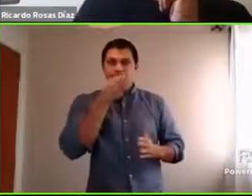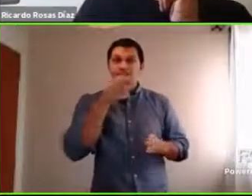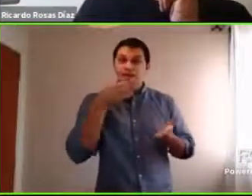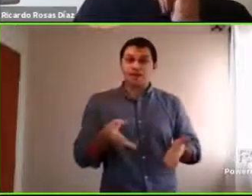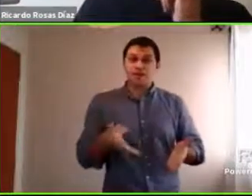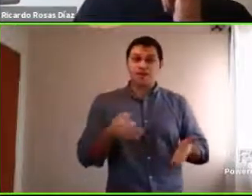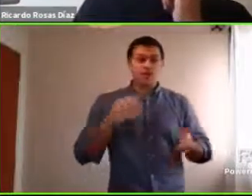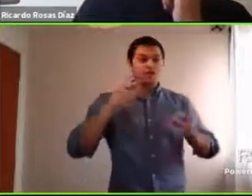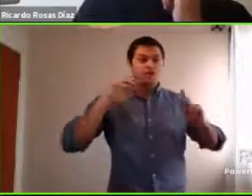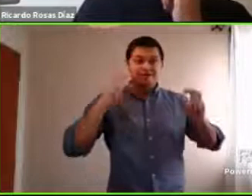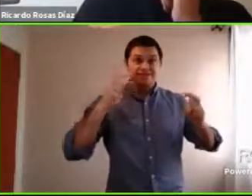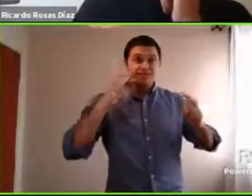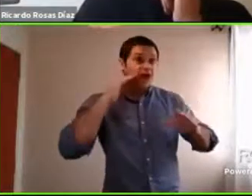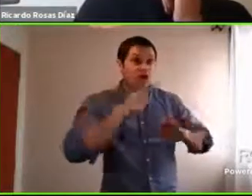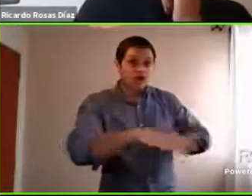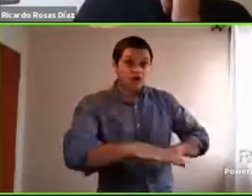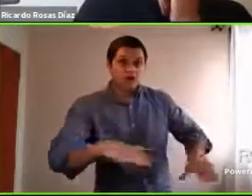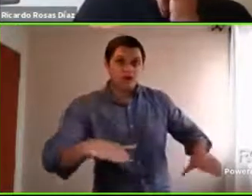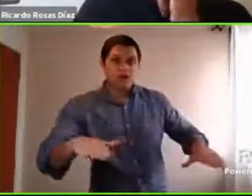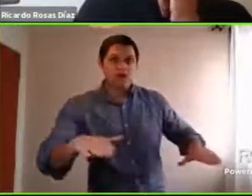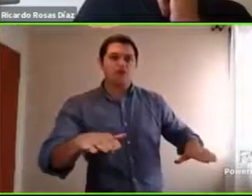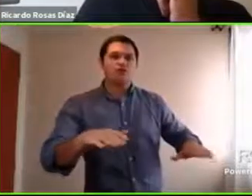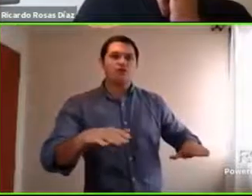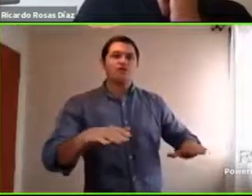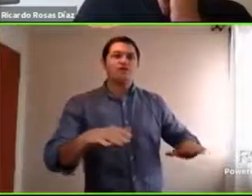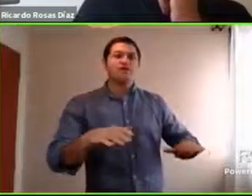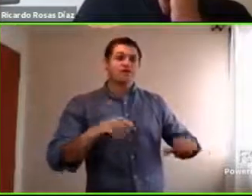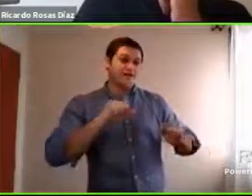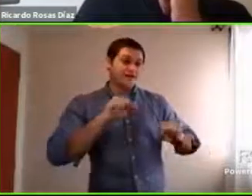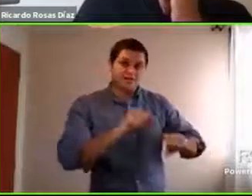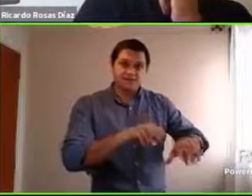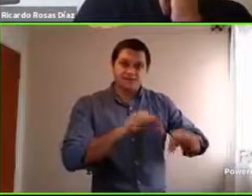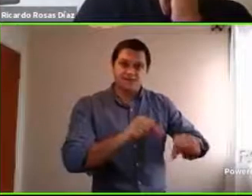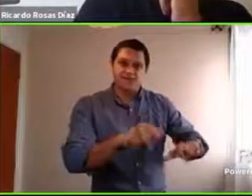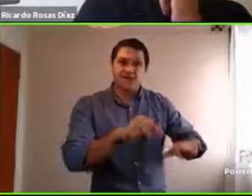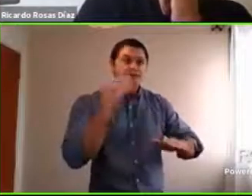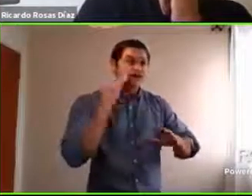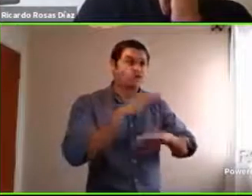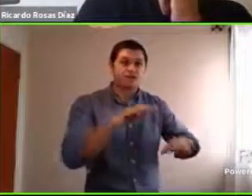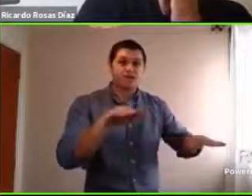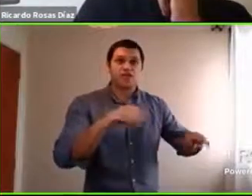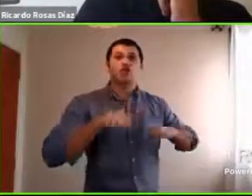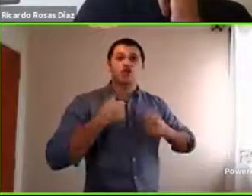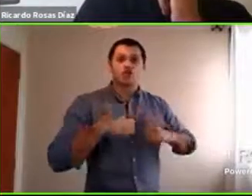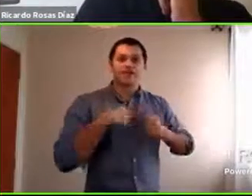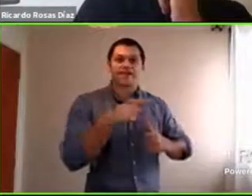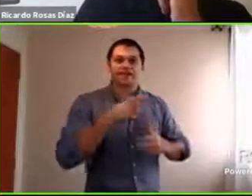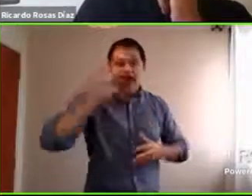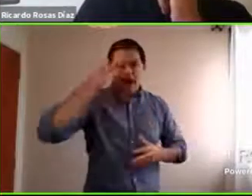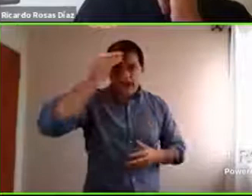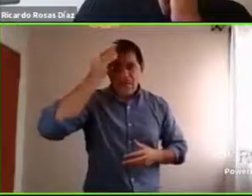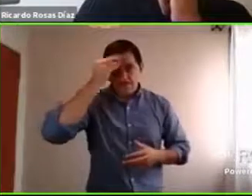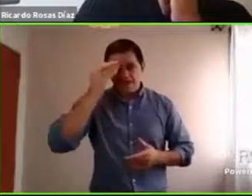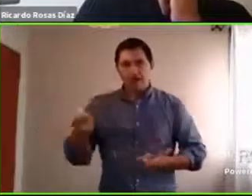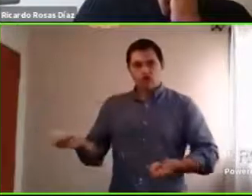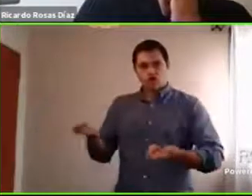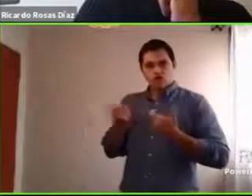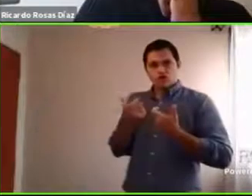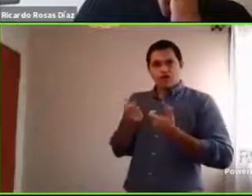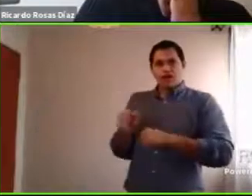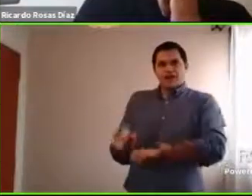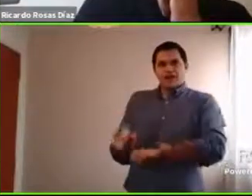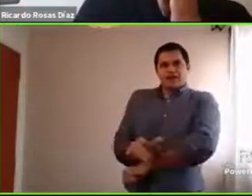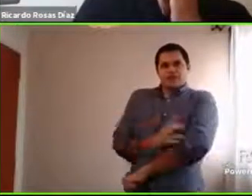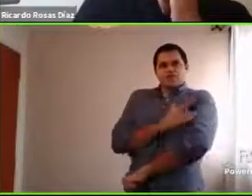modelar el manejo de la intensidad de las emociones es una herramienta que todos tenemos que desarrollar. Pero si yo como